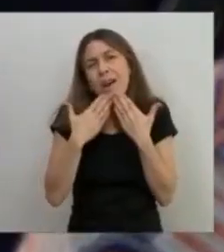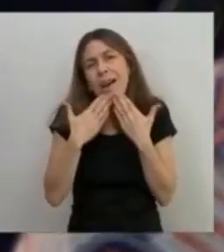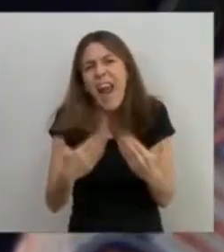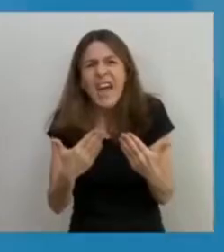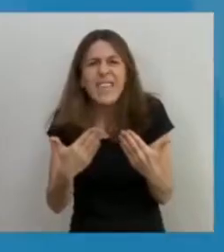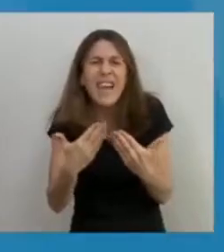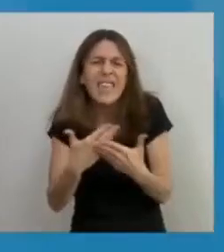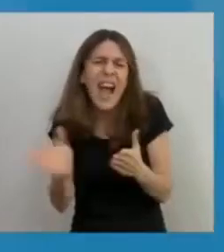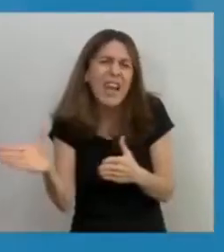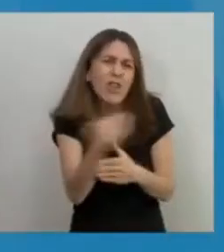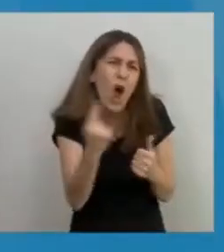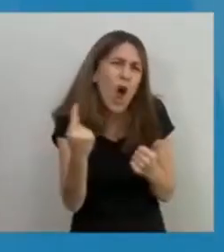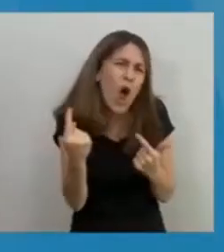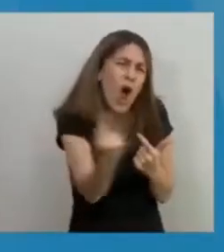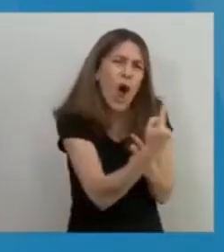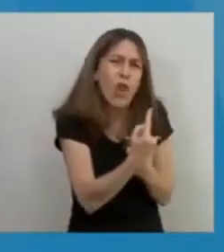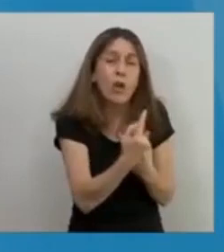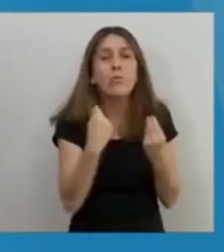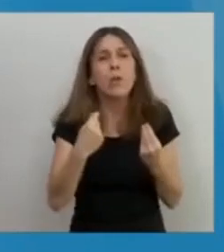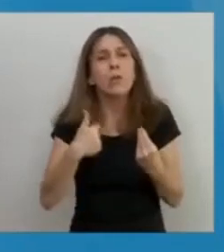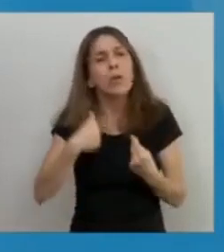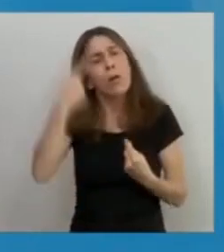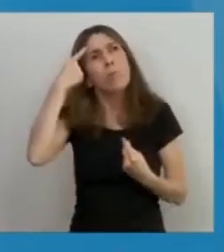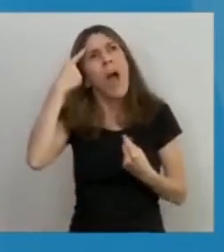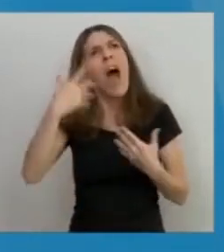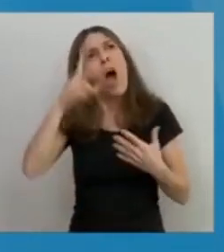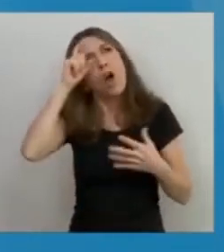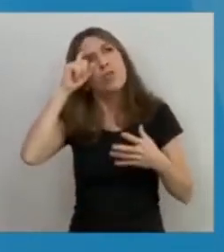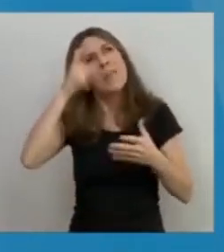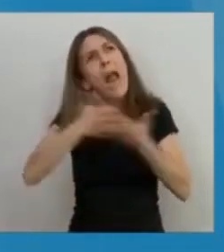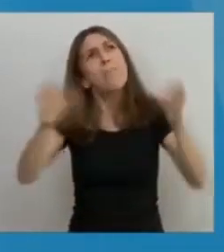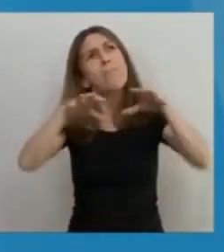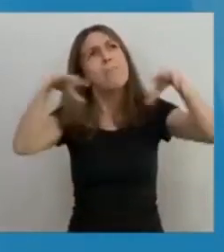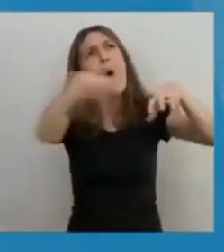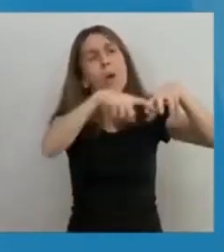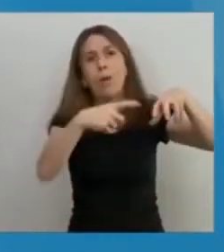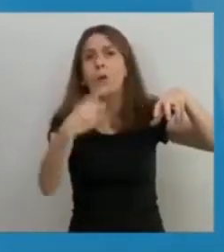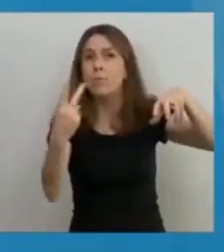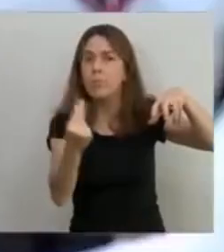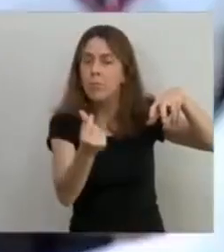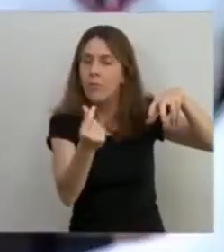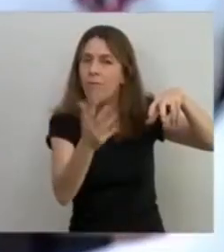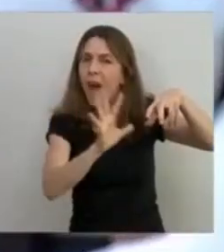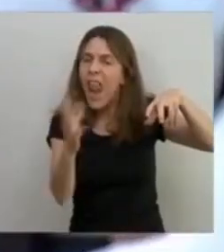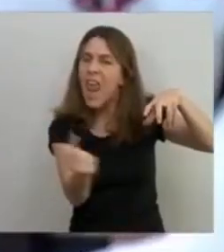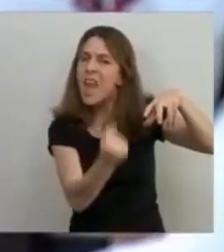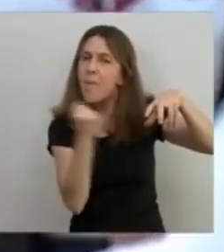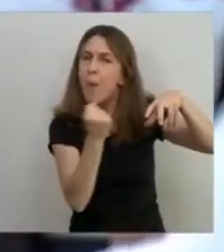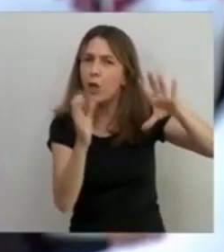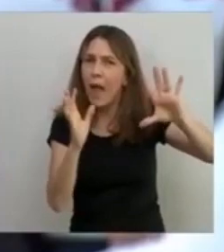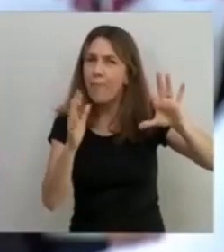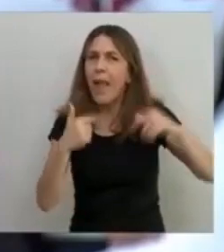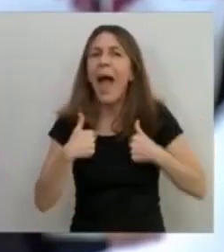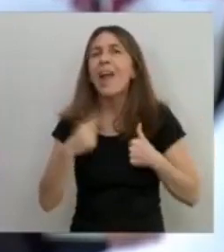cada una de ellas. Porque yo valoro a la salud pública. Yo lo valoro en serio. No lo aprendí en la